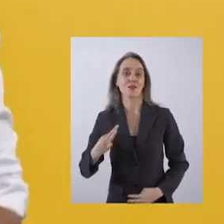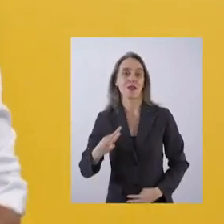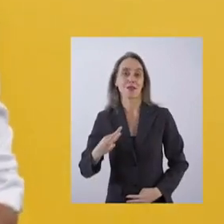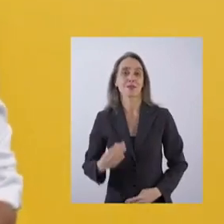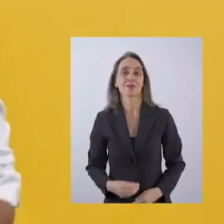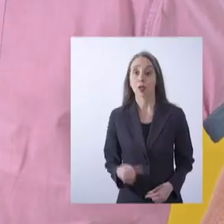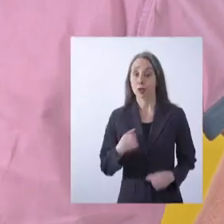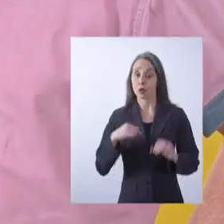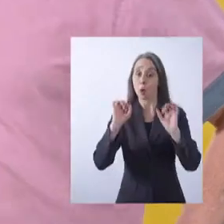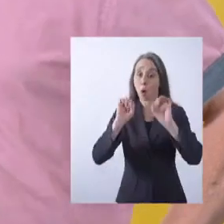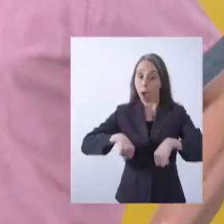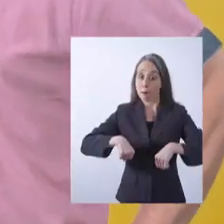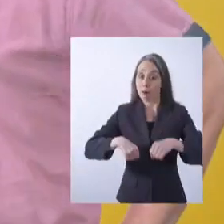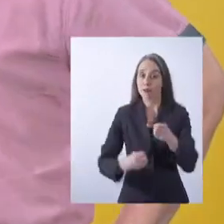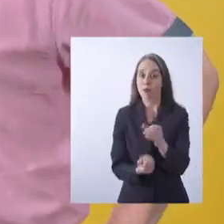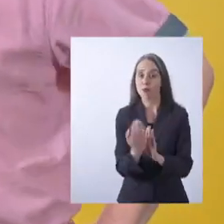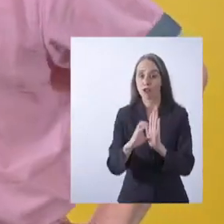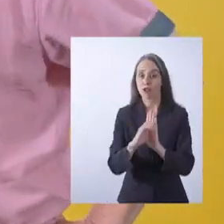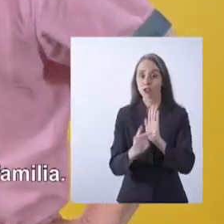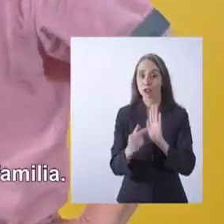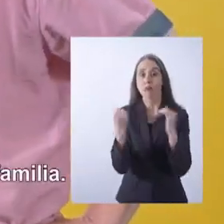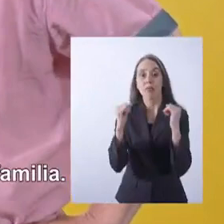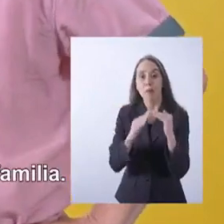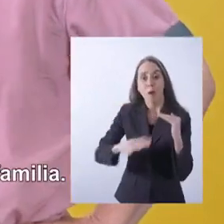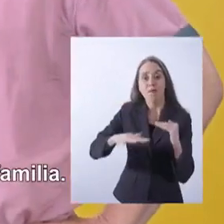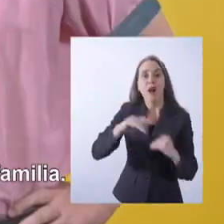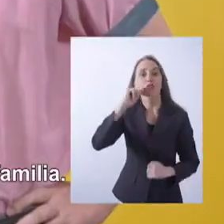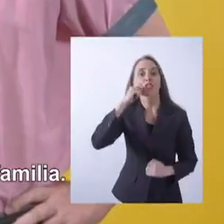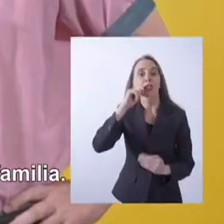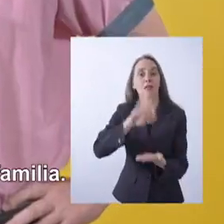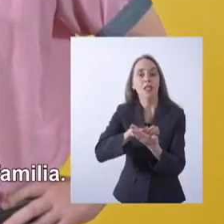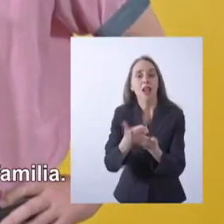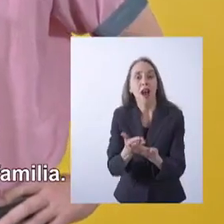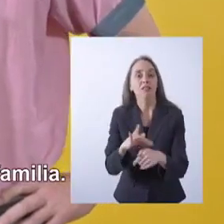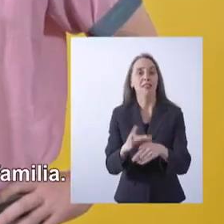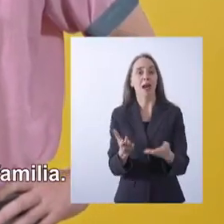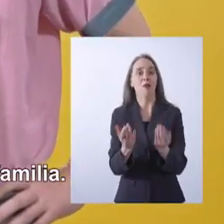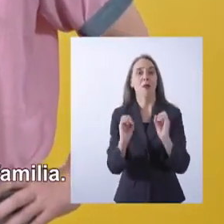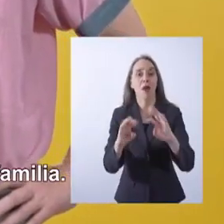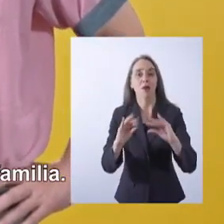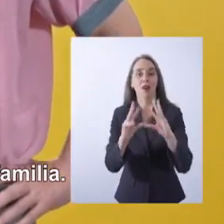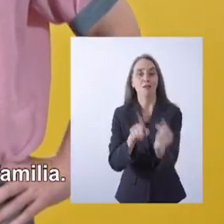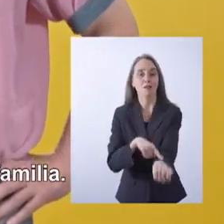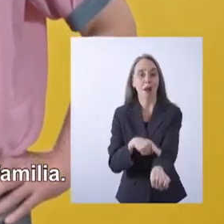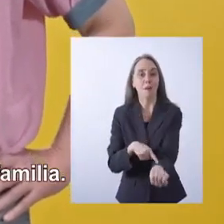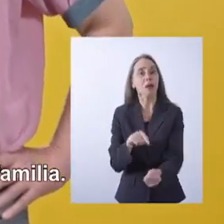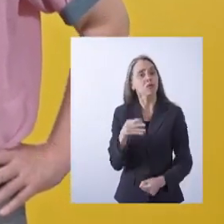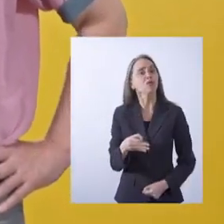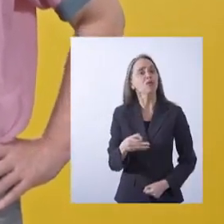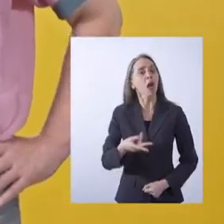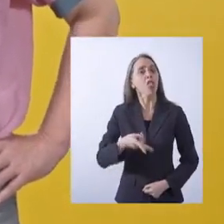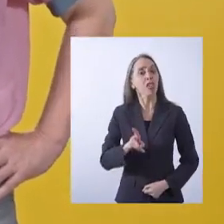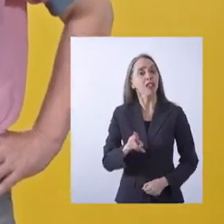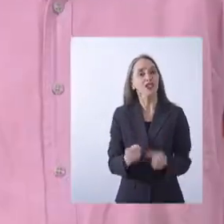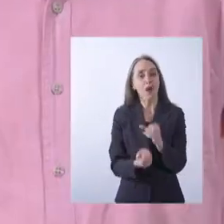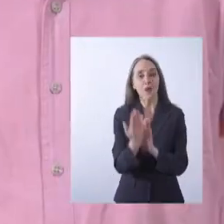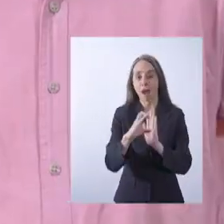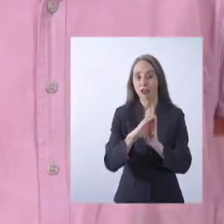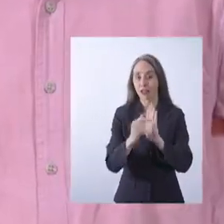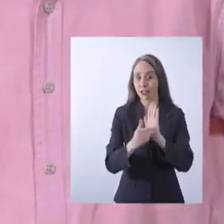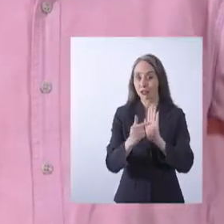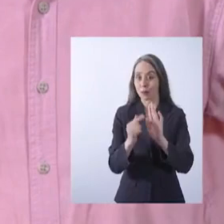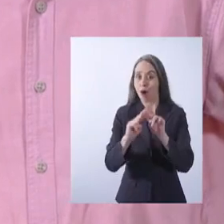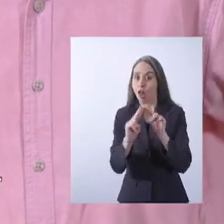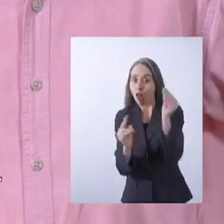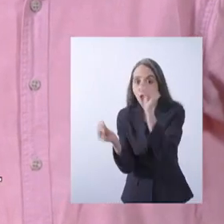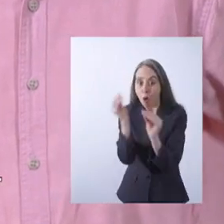y convención constitucional. Yo apruebo una nueva constitución porque el deporte en el barrio es salud, educación y familia. Y eso es un derecho. Por una